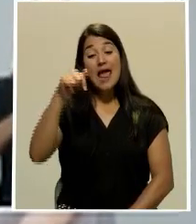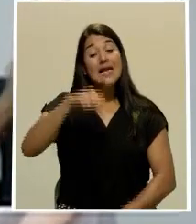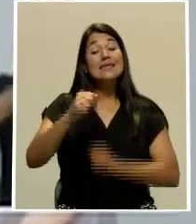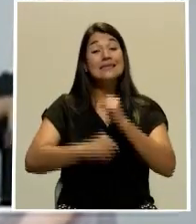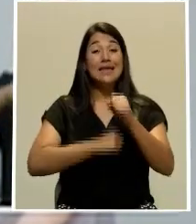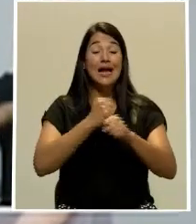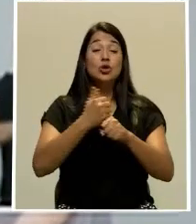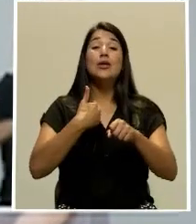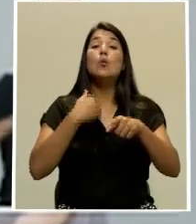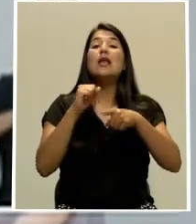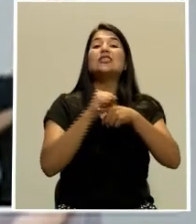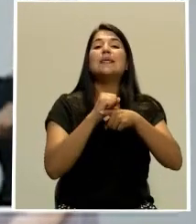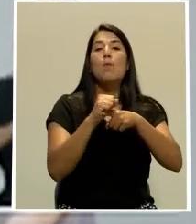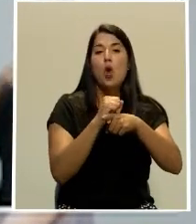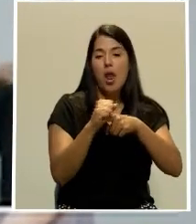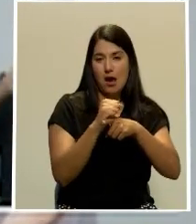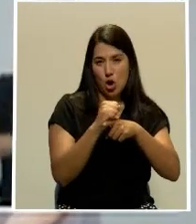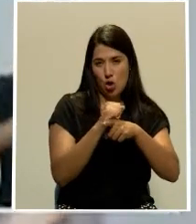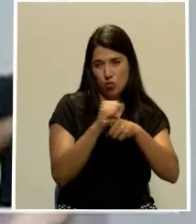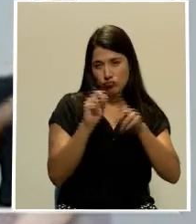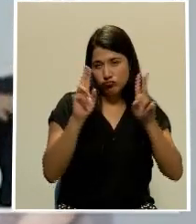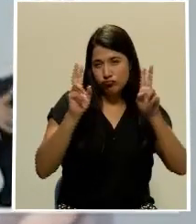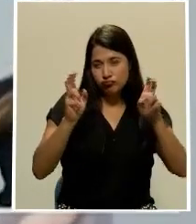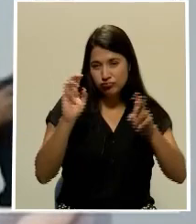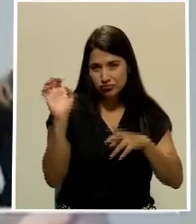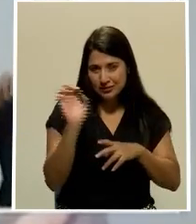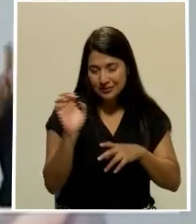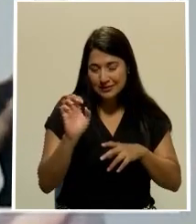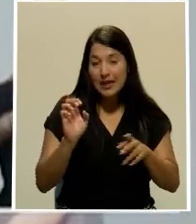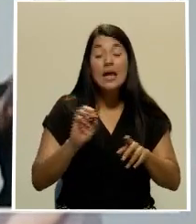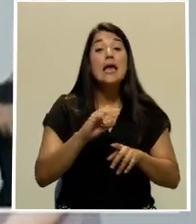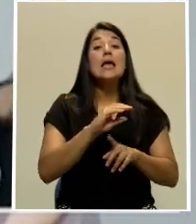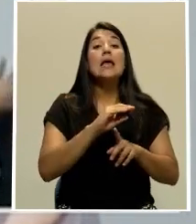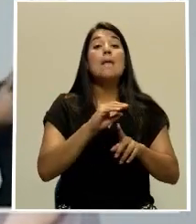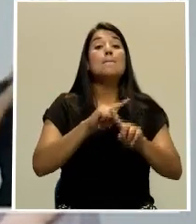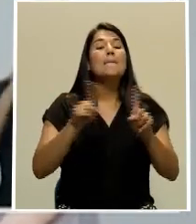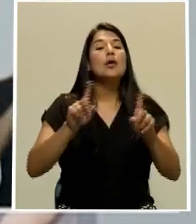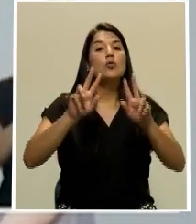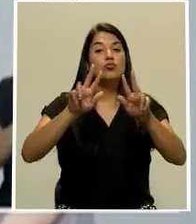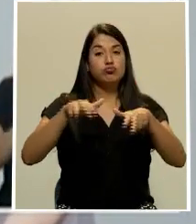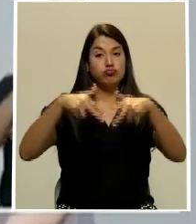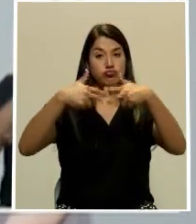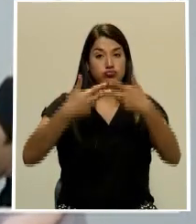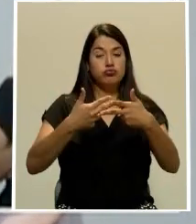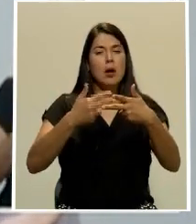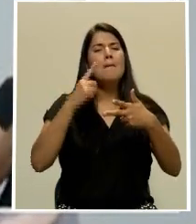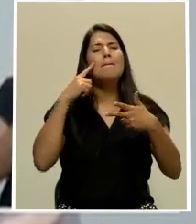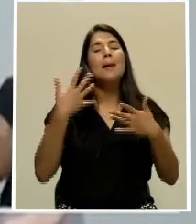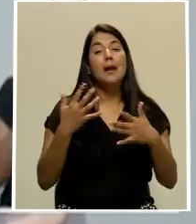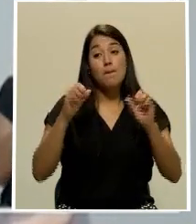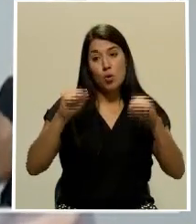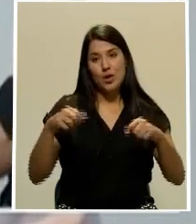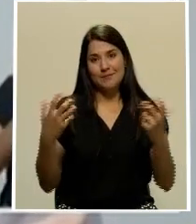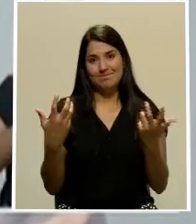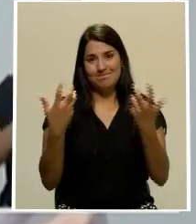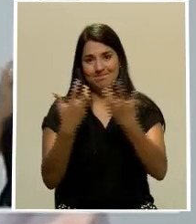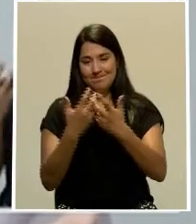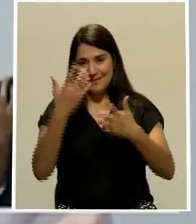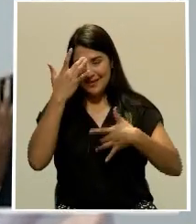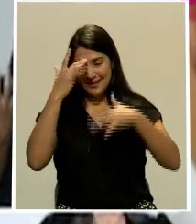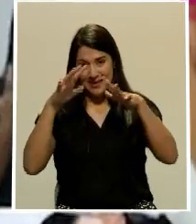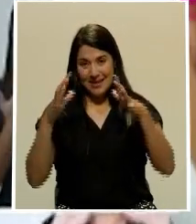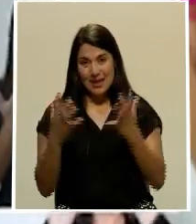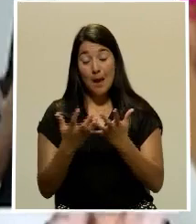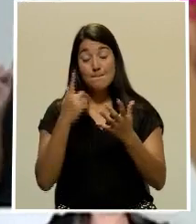virtual y por lo tanto debemos adaptar nuestros planes de acción y nuestras brigadas a la nueva situación de pandemia por el COVID